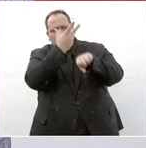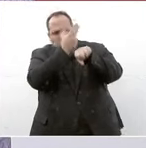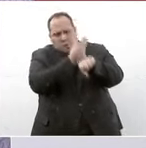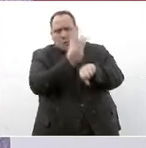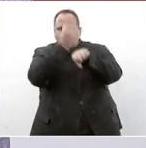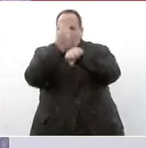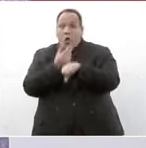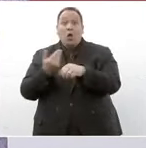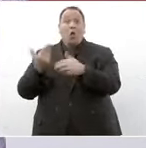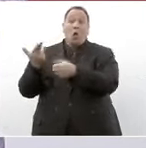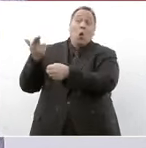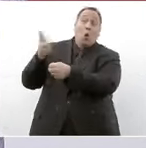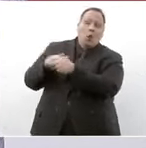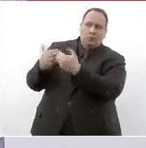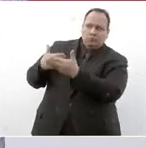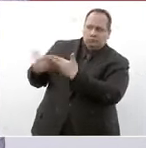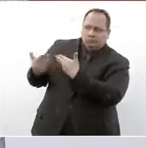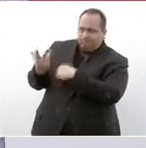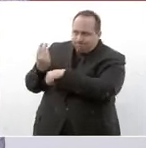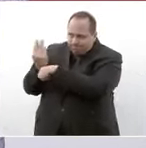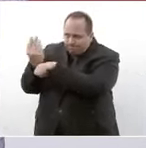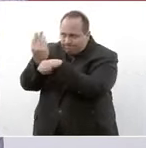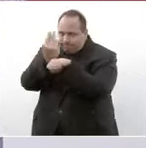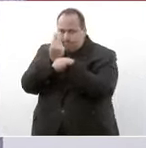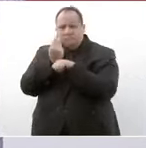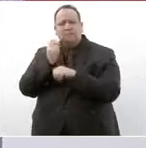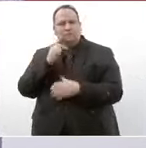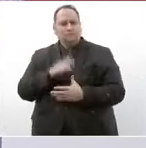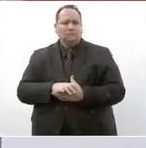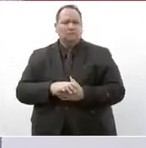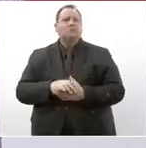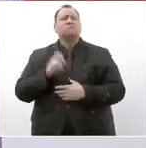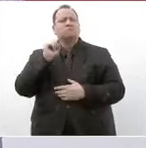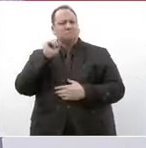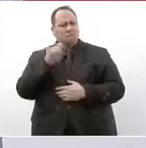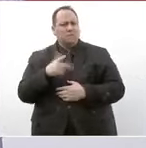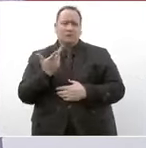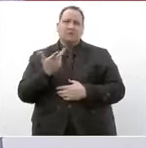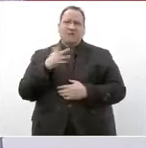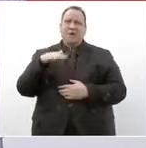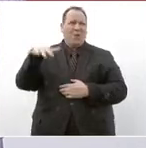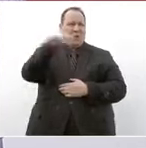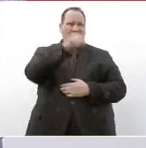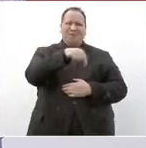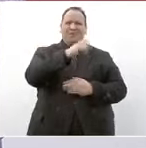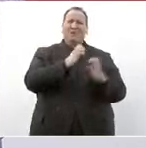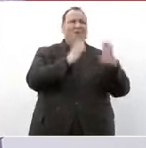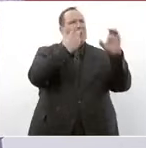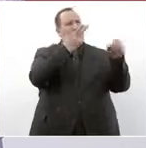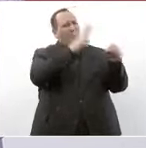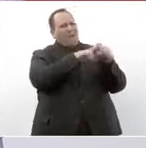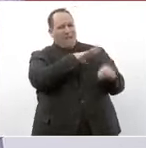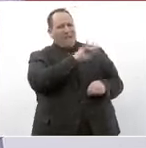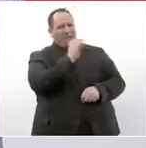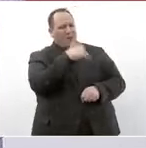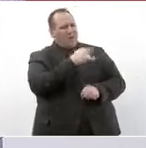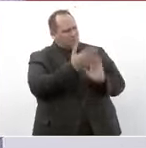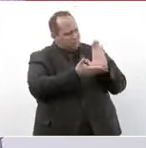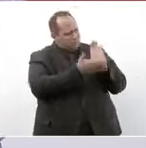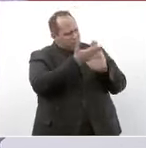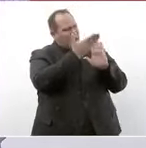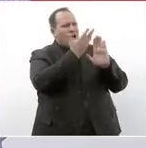hospitales así como este hospital general de Tijuana